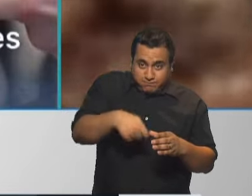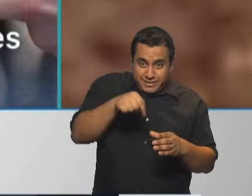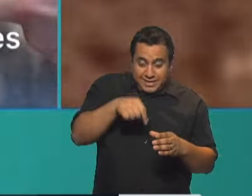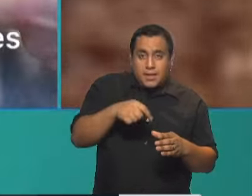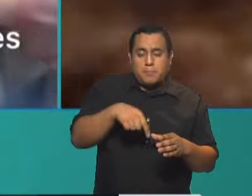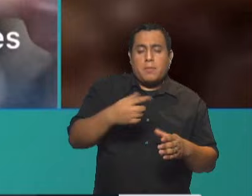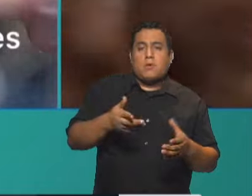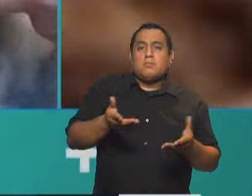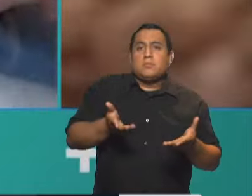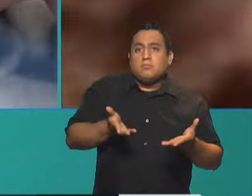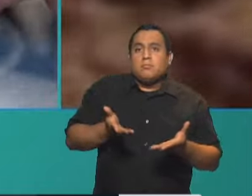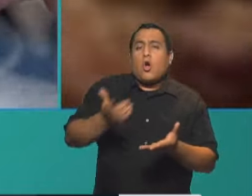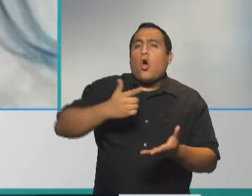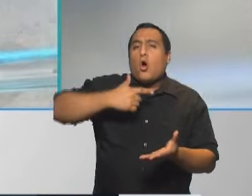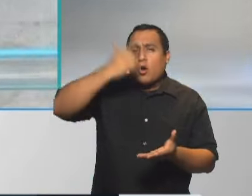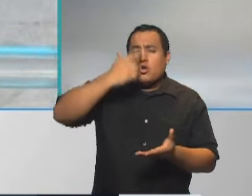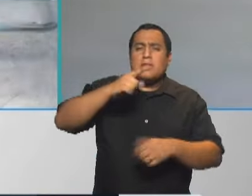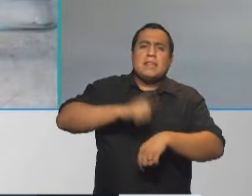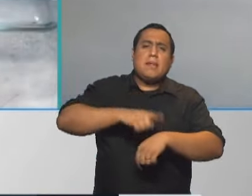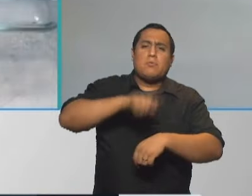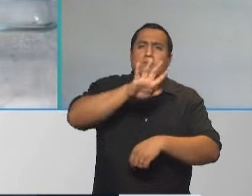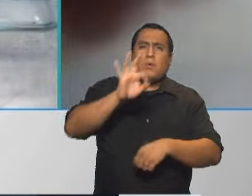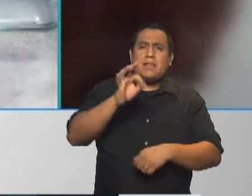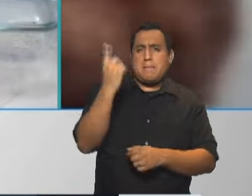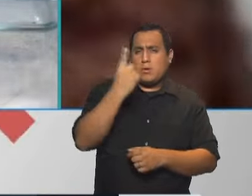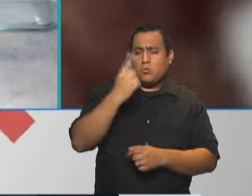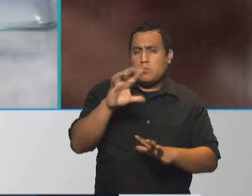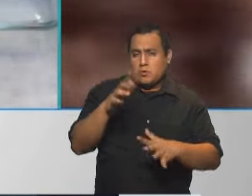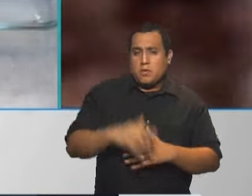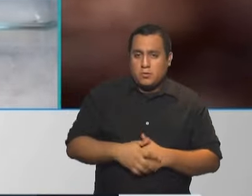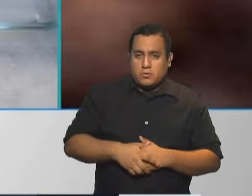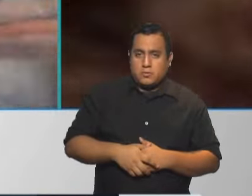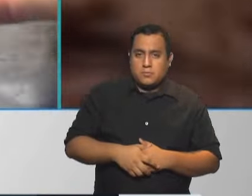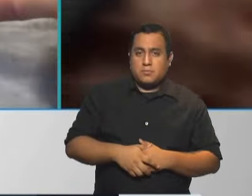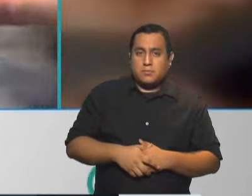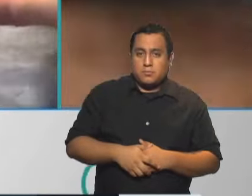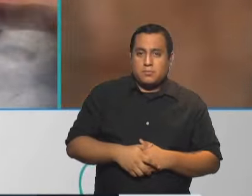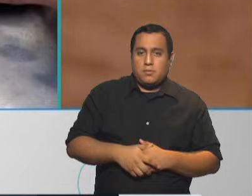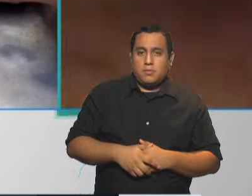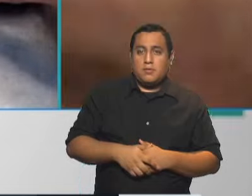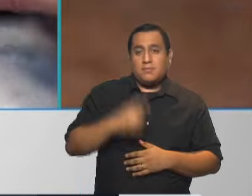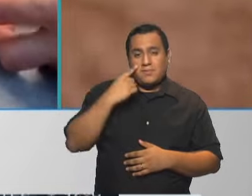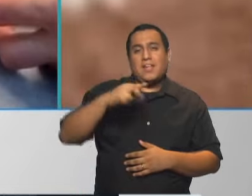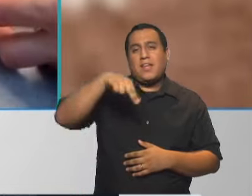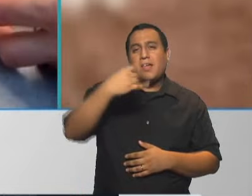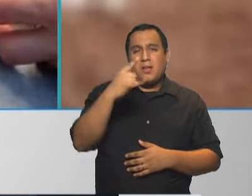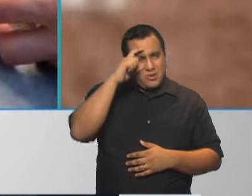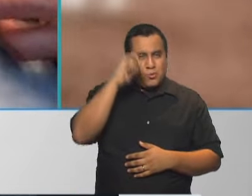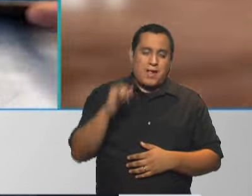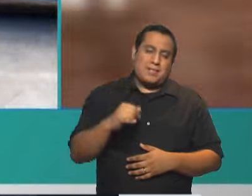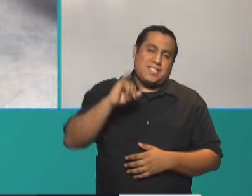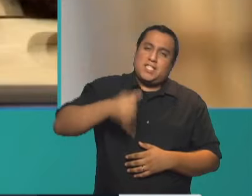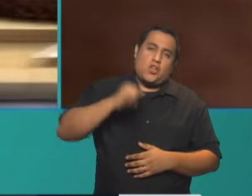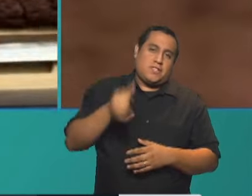llevar al horno durante unos 50 minutos aproximadamente, obviamente ahí estamos viendo no pueden faltar las nueces en el brownie